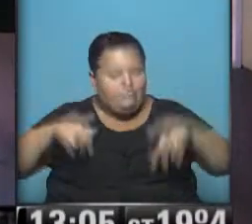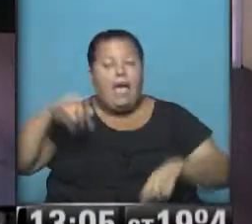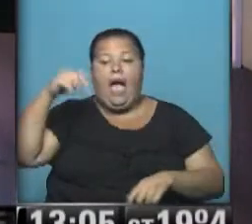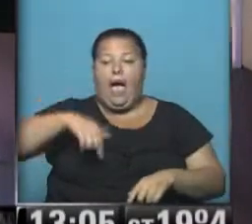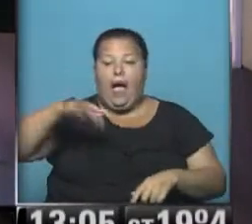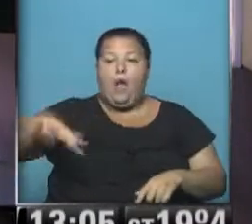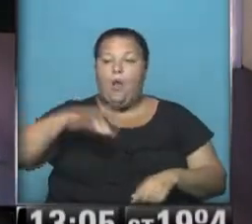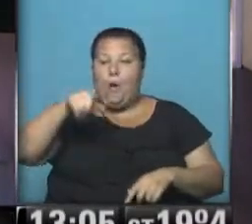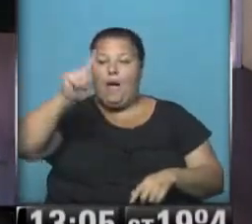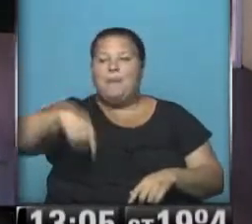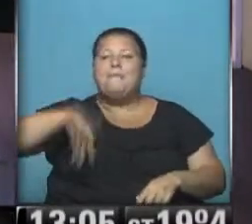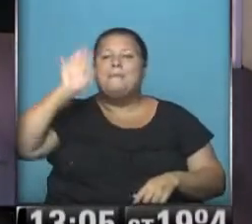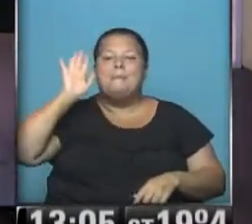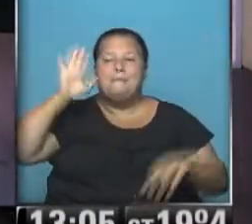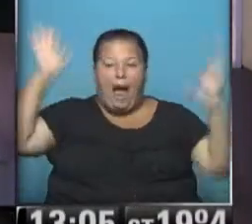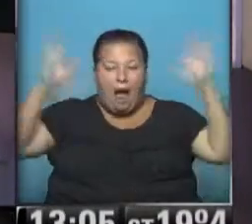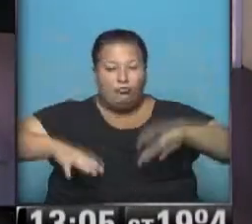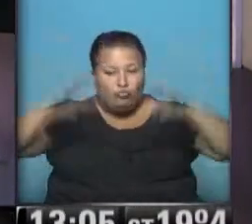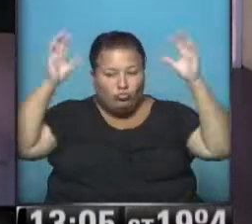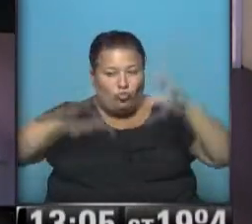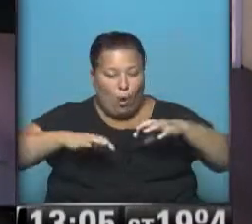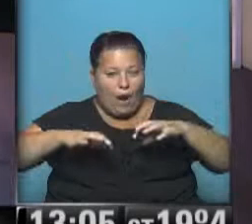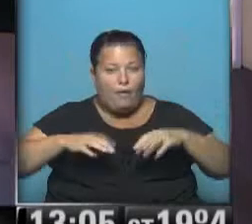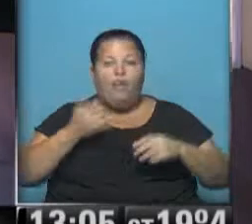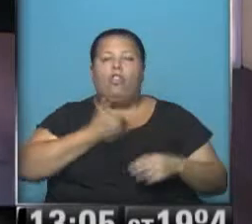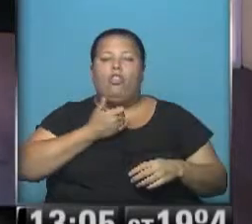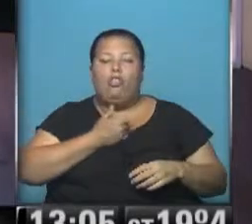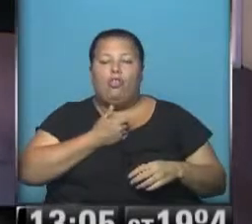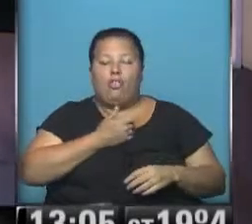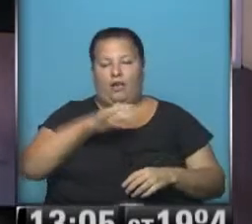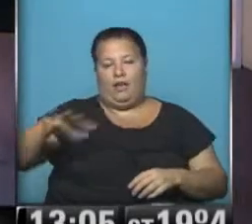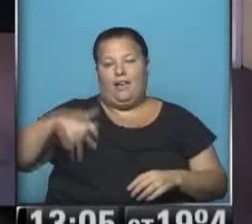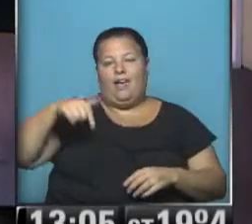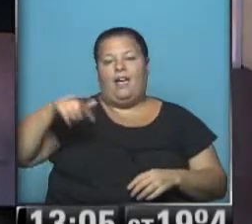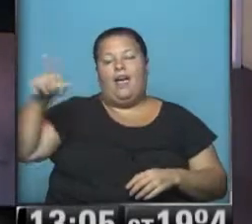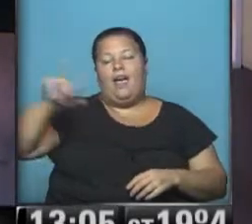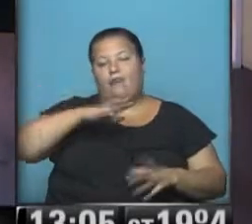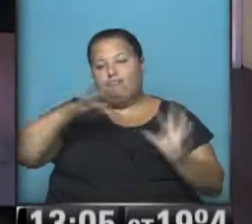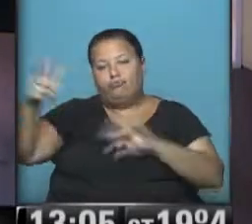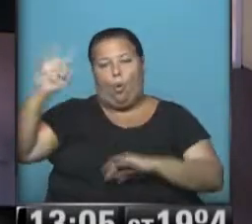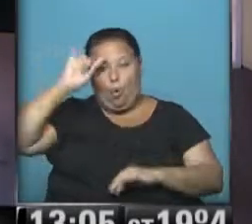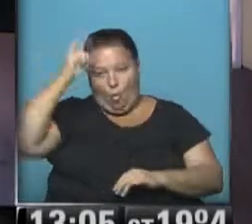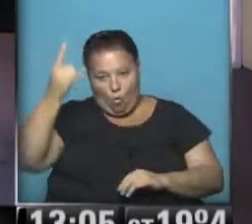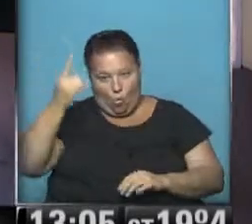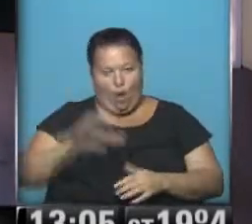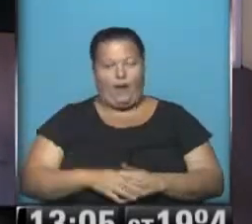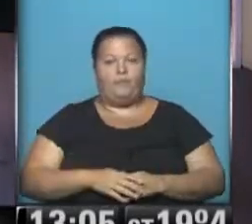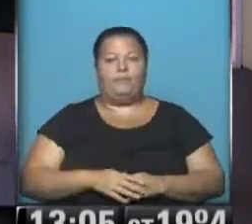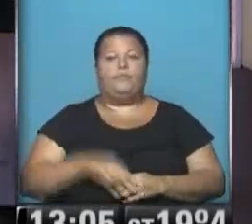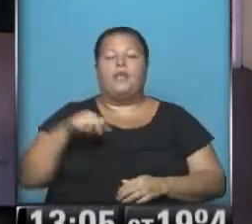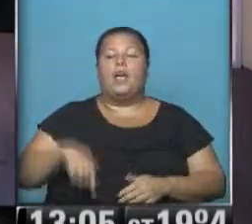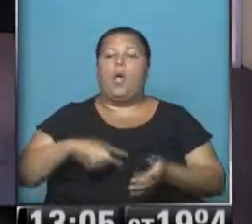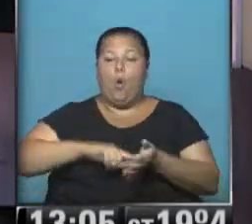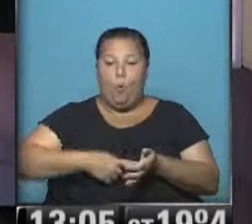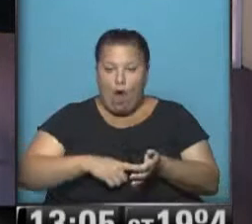ya la zona que origina mayores precipitaciones se encuentra sobre la República Oriental del Uruguay. En la ciudad de